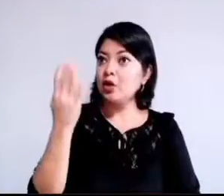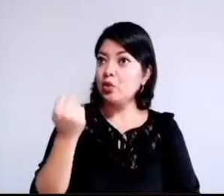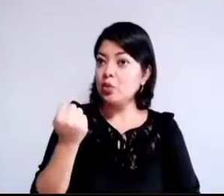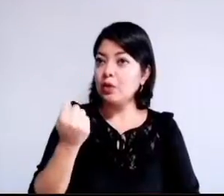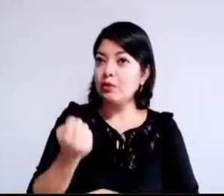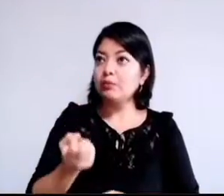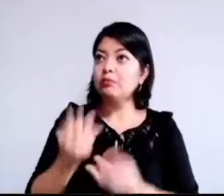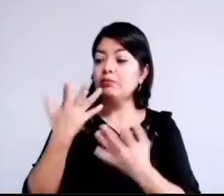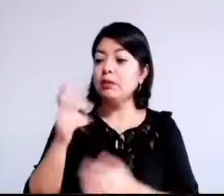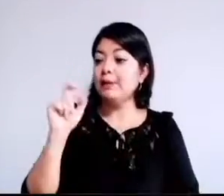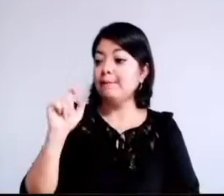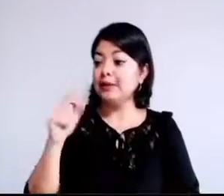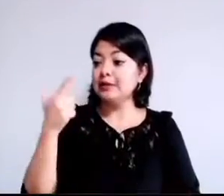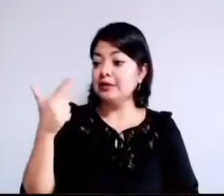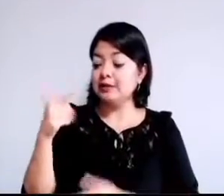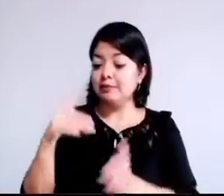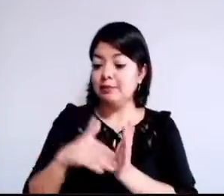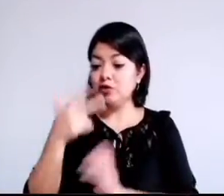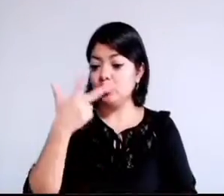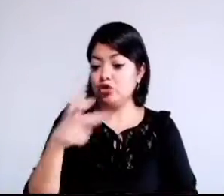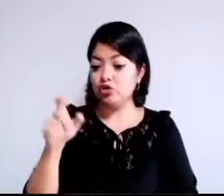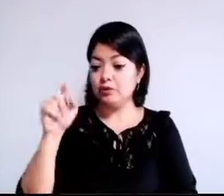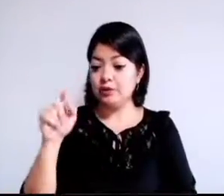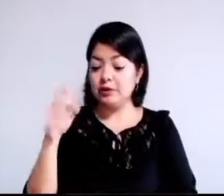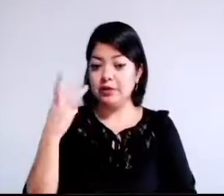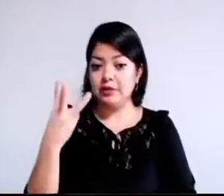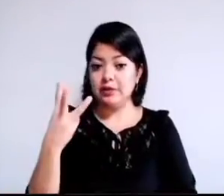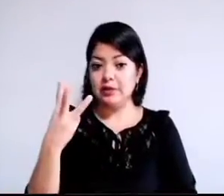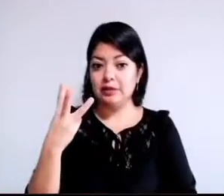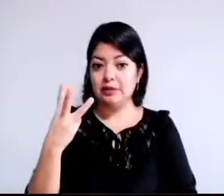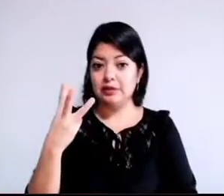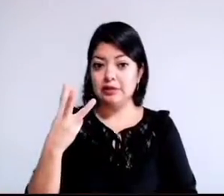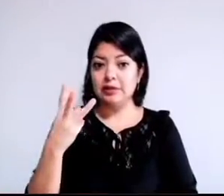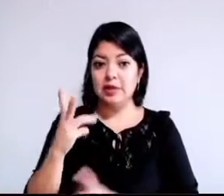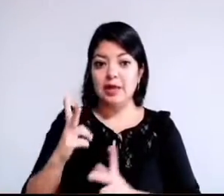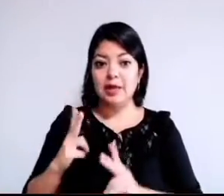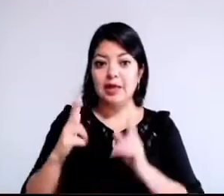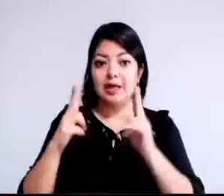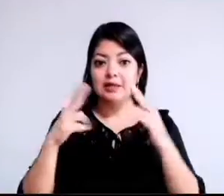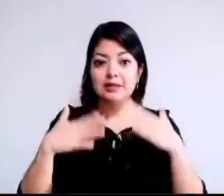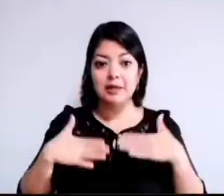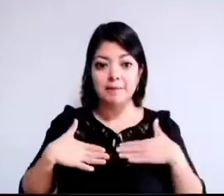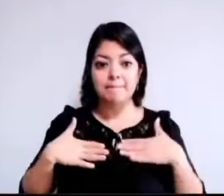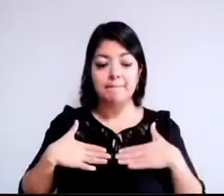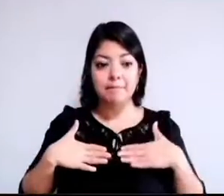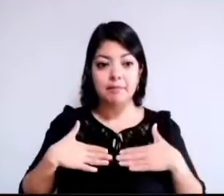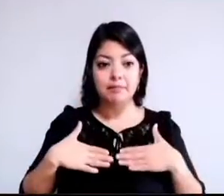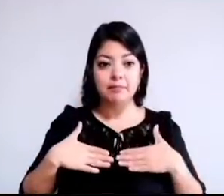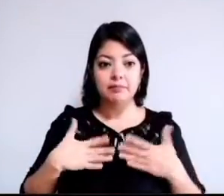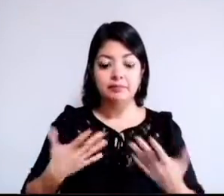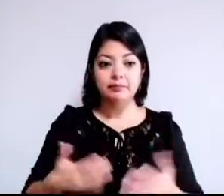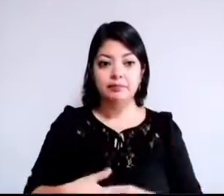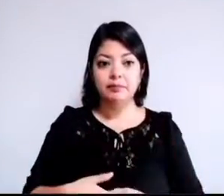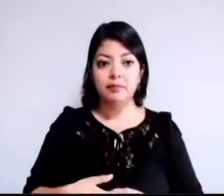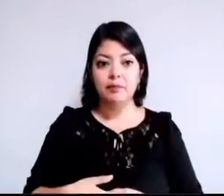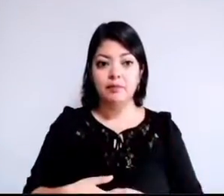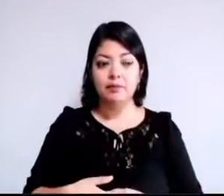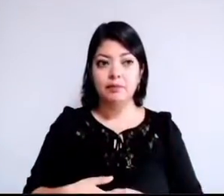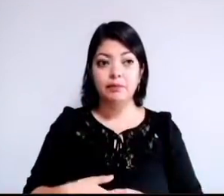27 mil 823 para el cáncer de mama. Sin embargo,